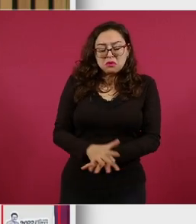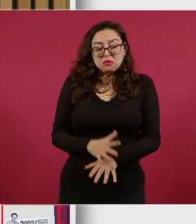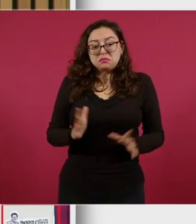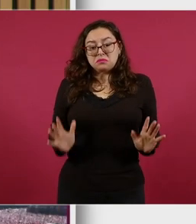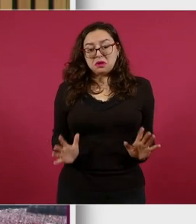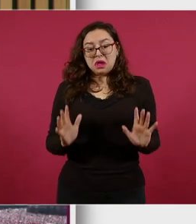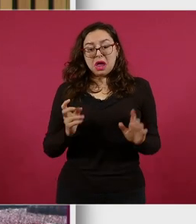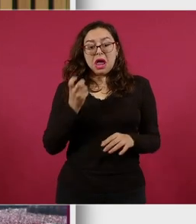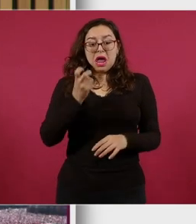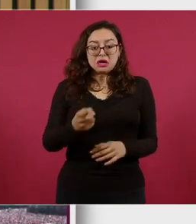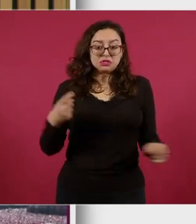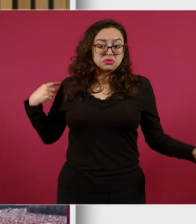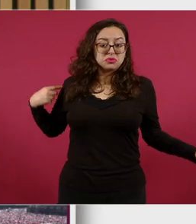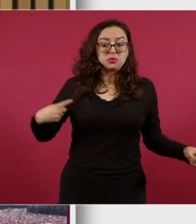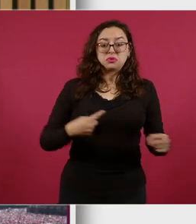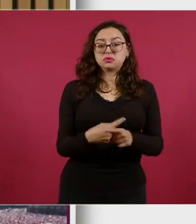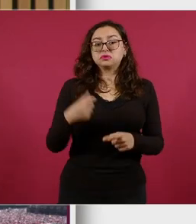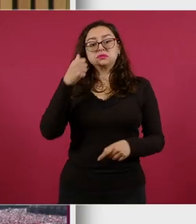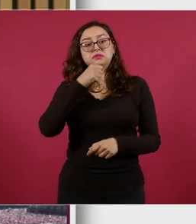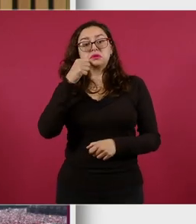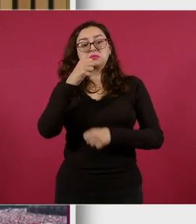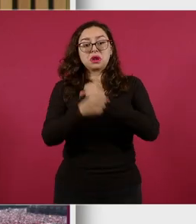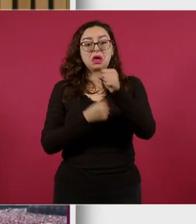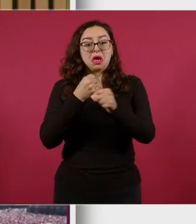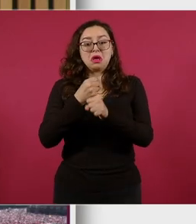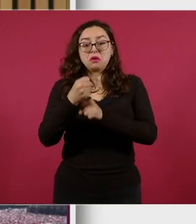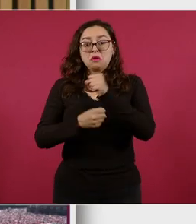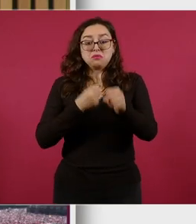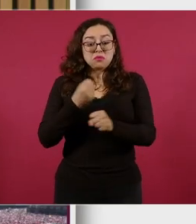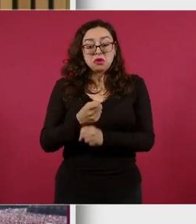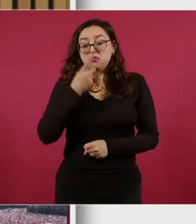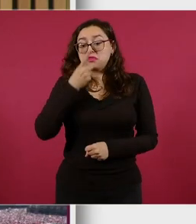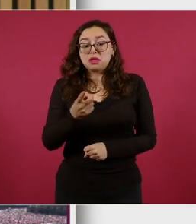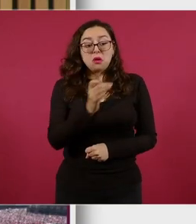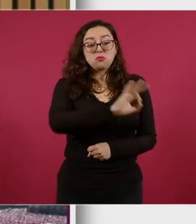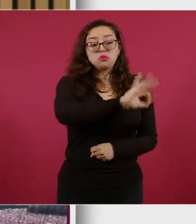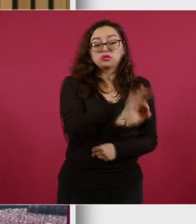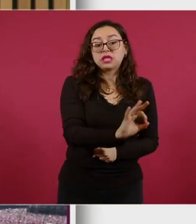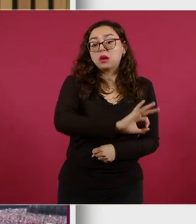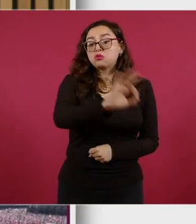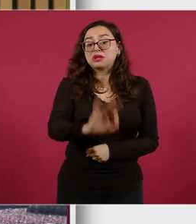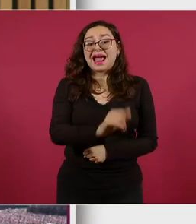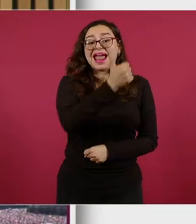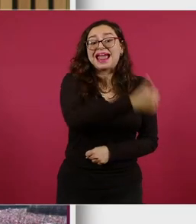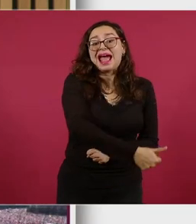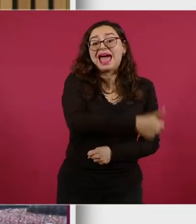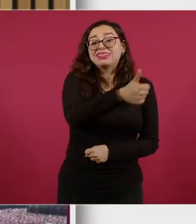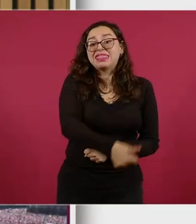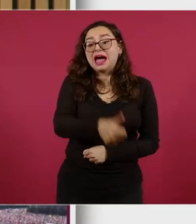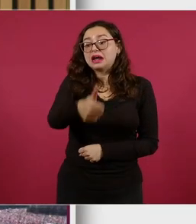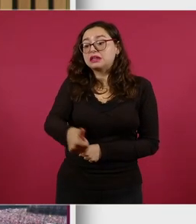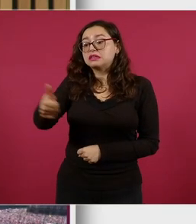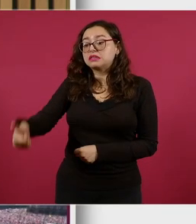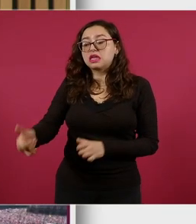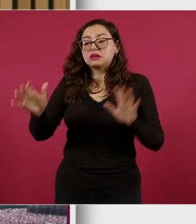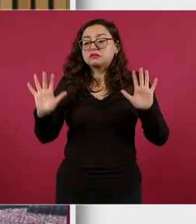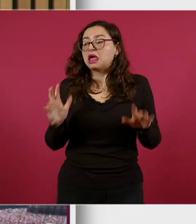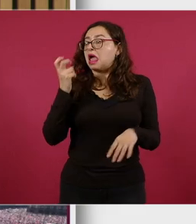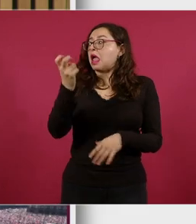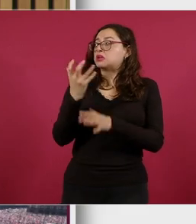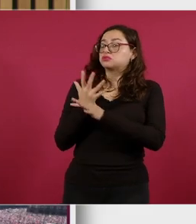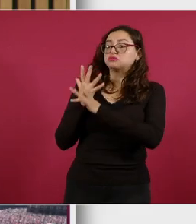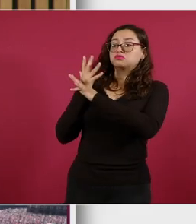mexicana a lo largo de la historia, que cada quien tenga el porcentaje de diputados que se corresponda con el porcentaje de voto popular.